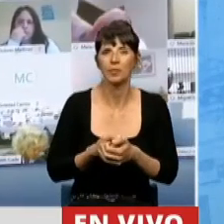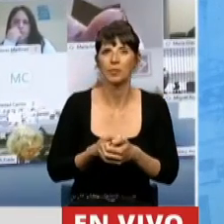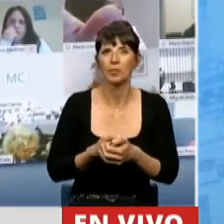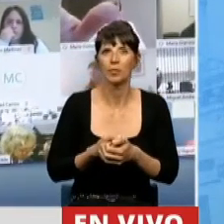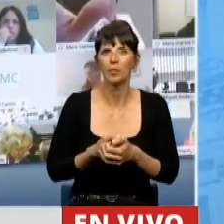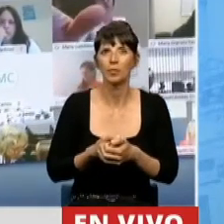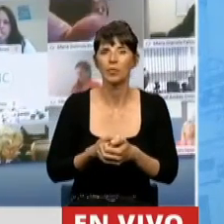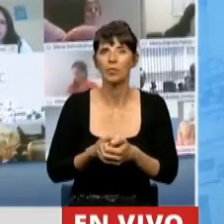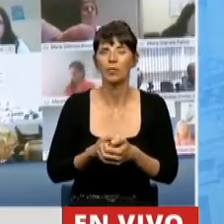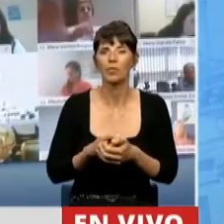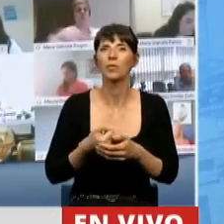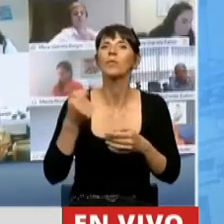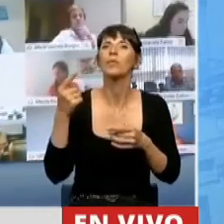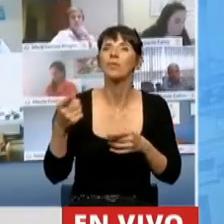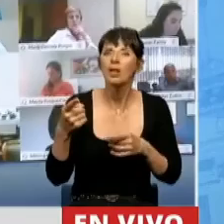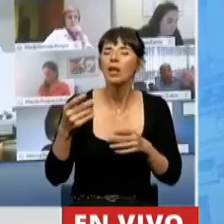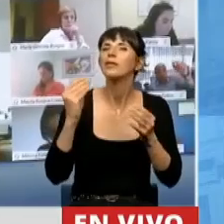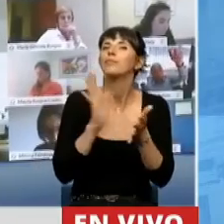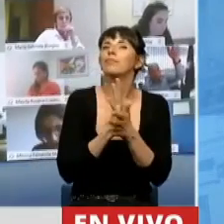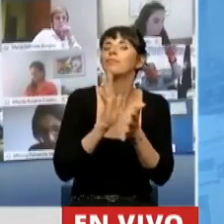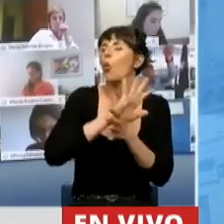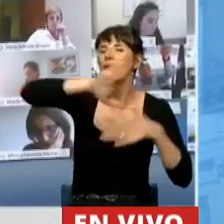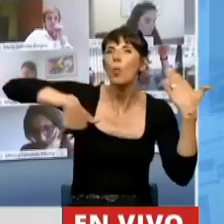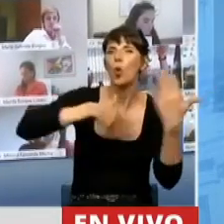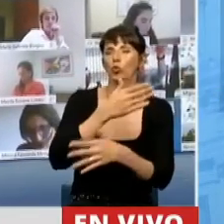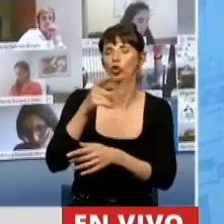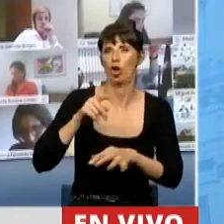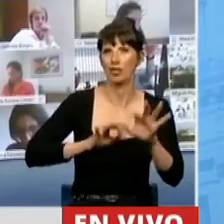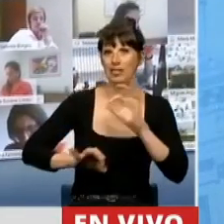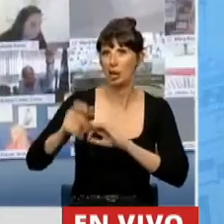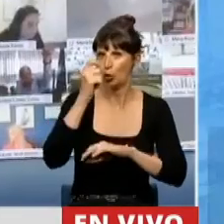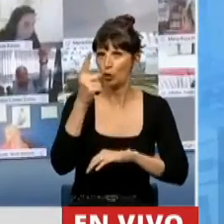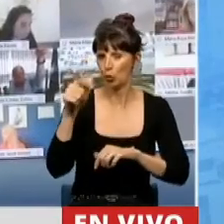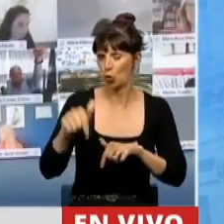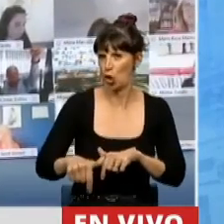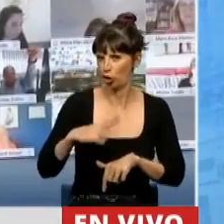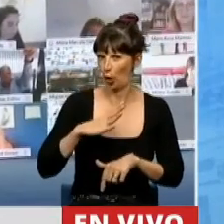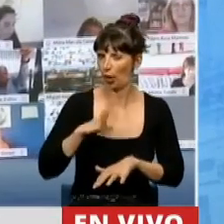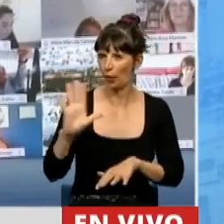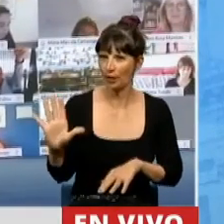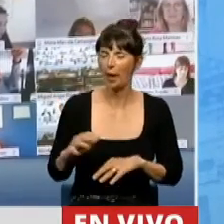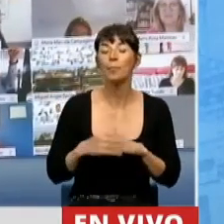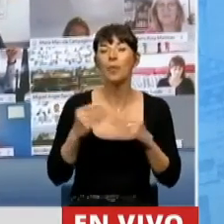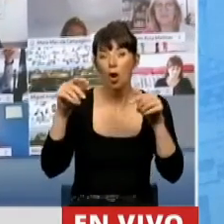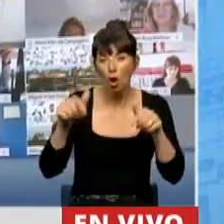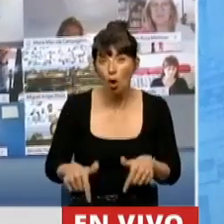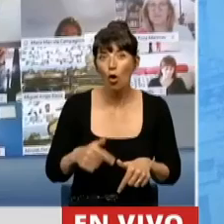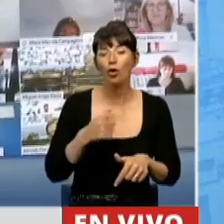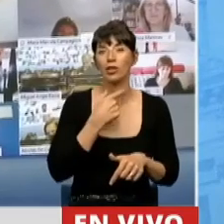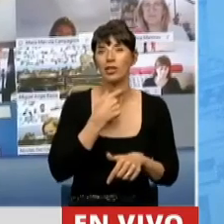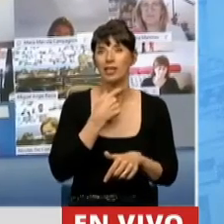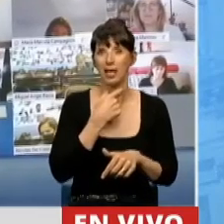a una revolución del siglo XXI vigente. Pero hoy quiero referirme acá en el